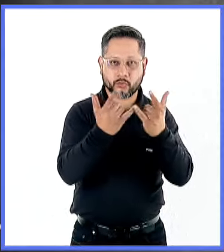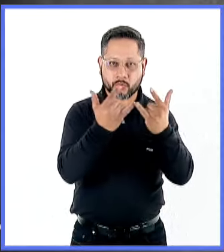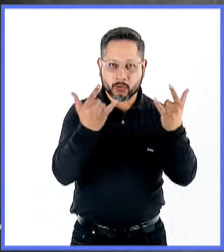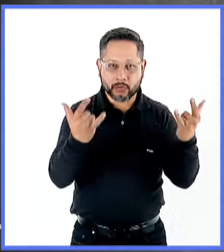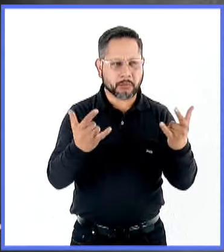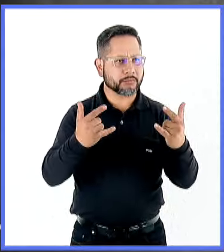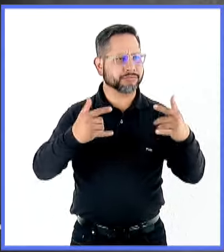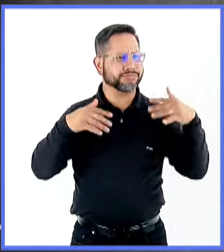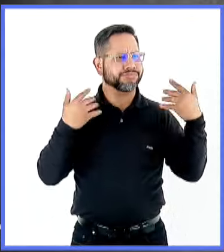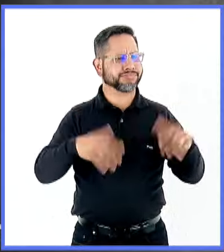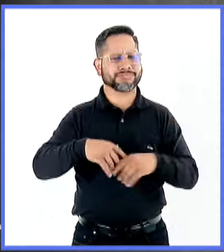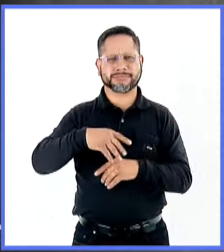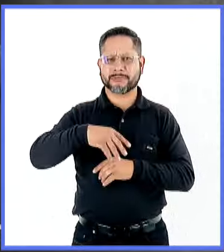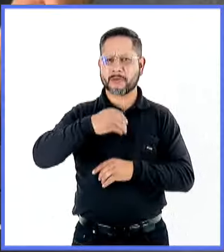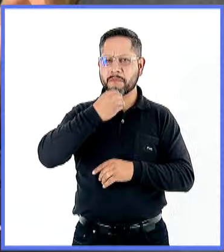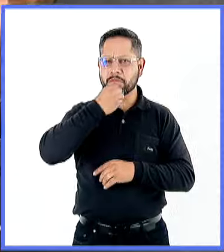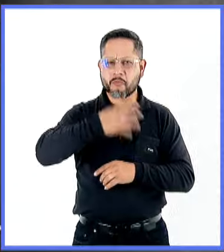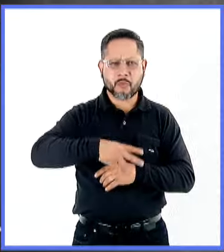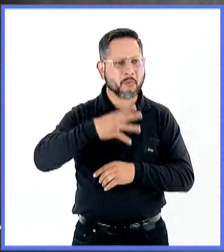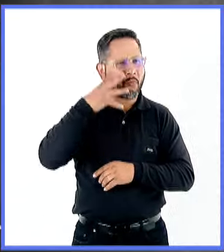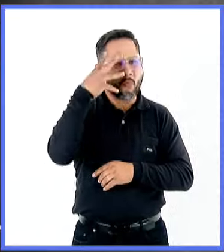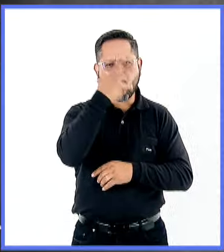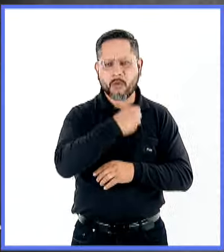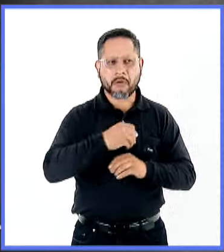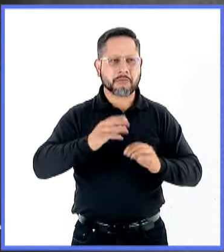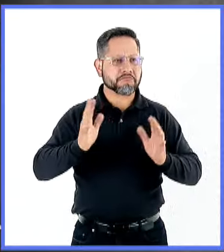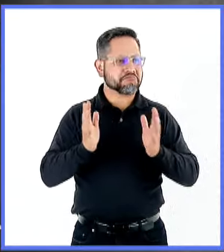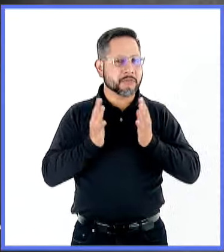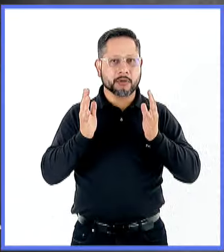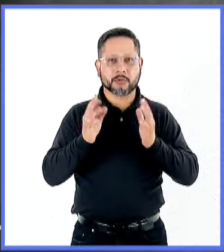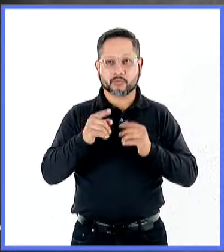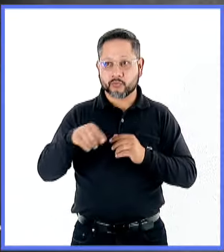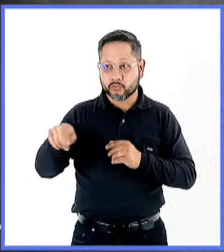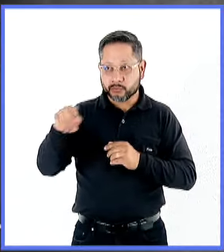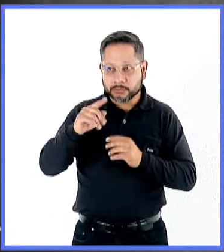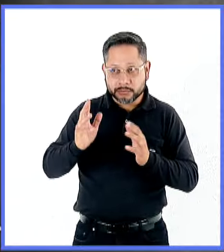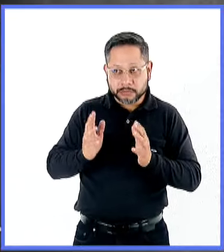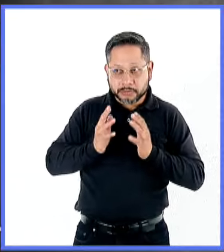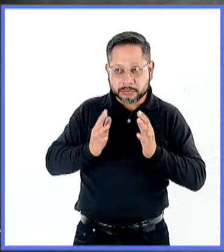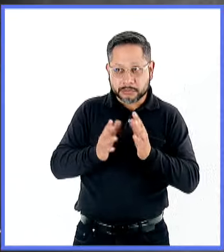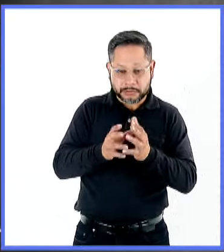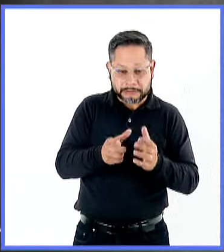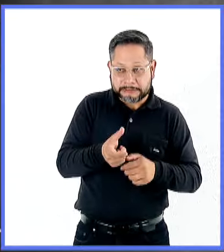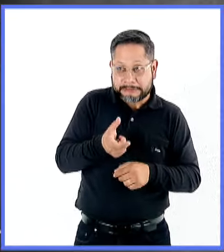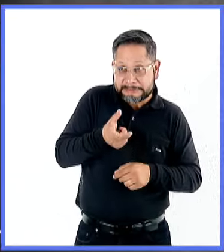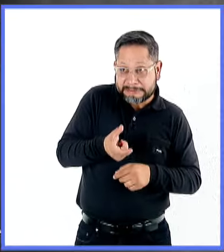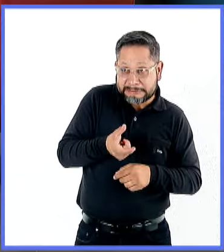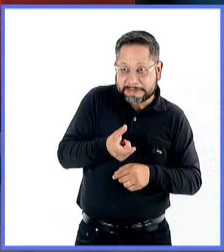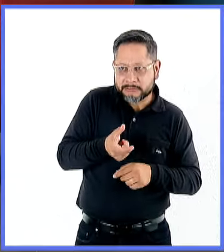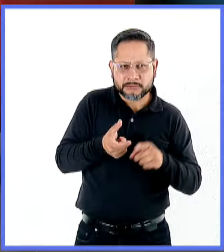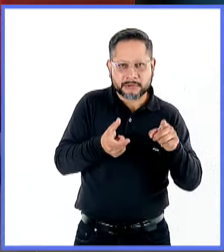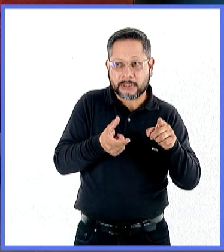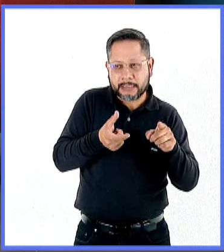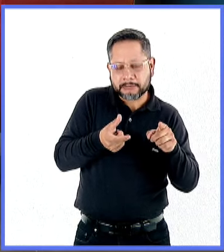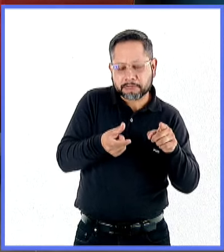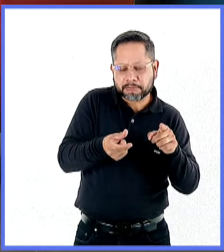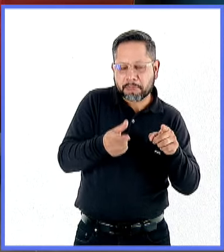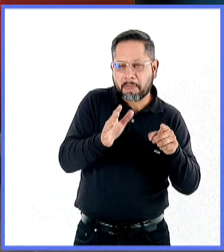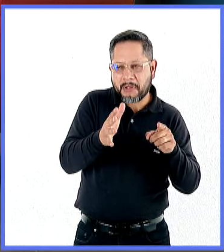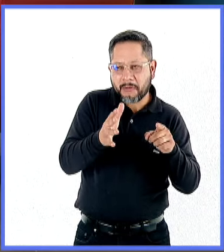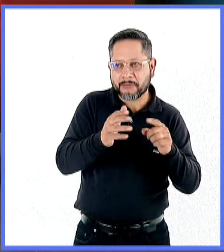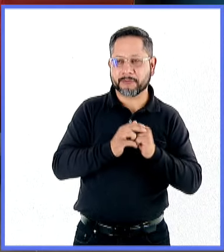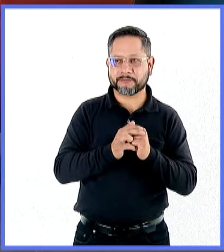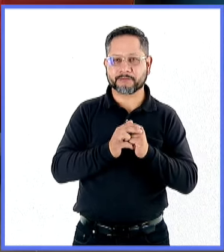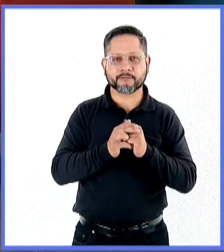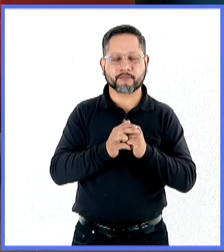maravillosa, extraordinaria, que ni siquiera... digo, para los que se asustan con libros grandes, esta es una novela no muy grande, que se